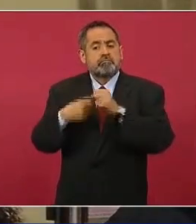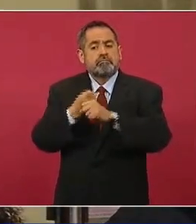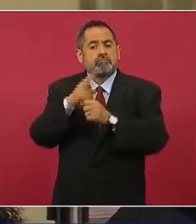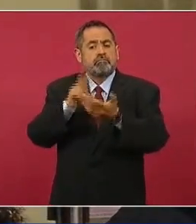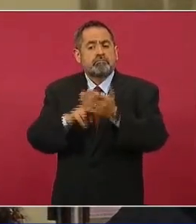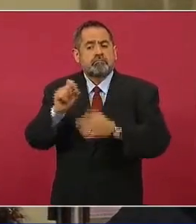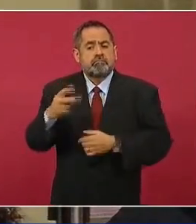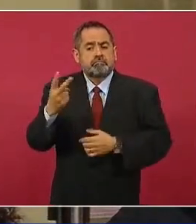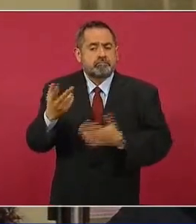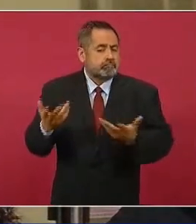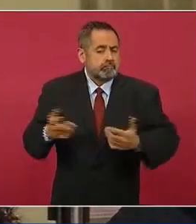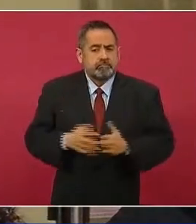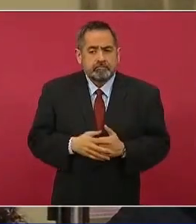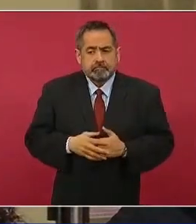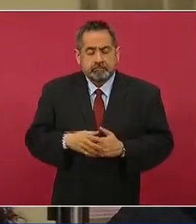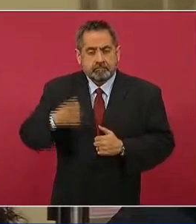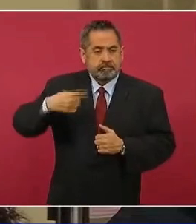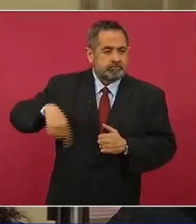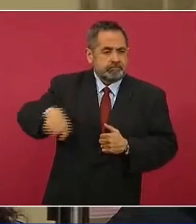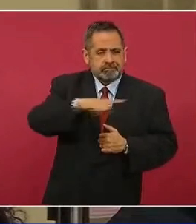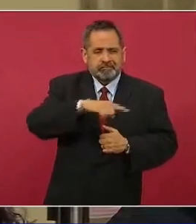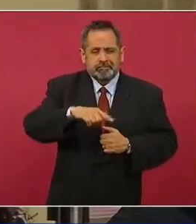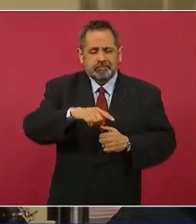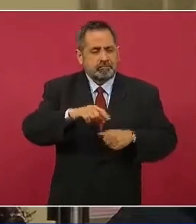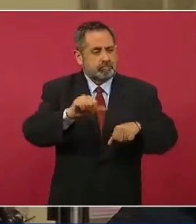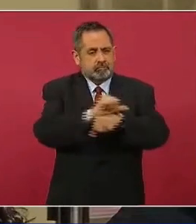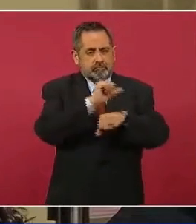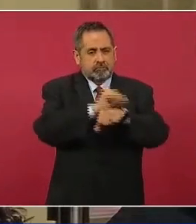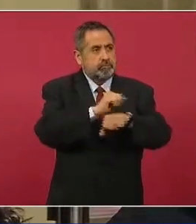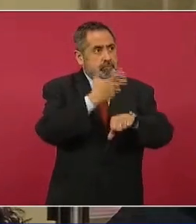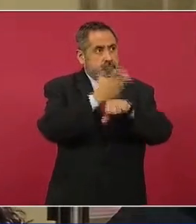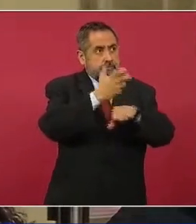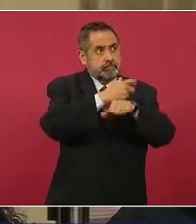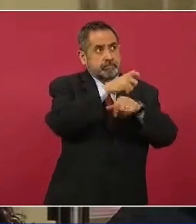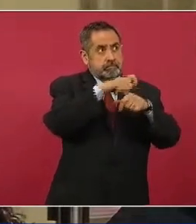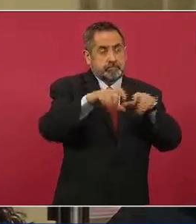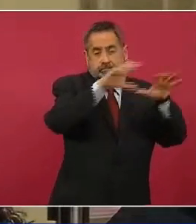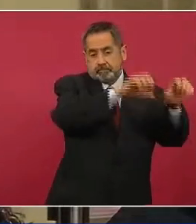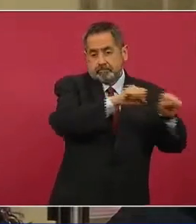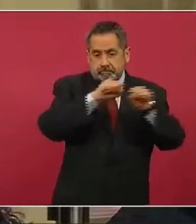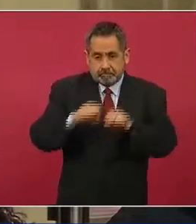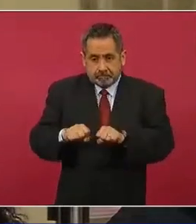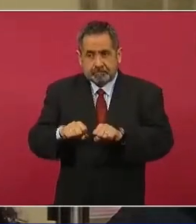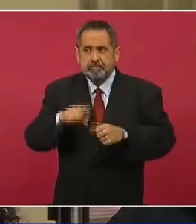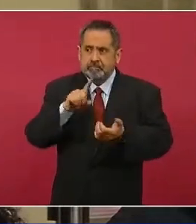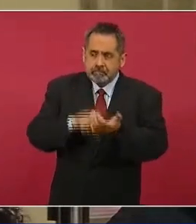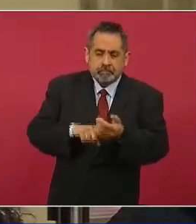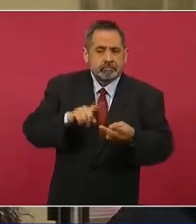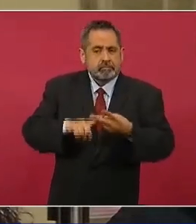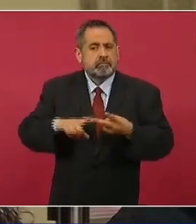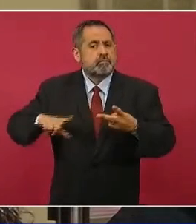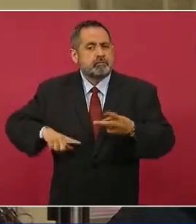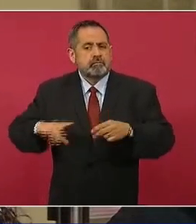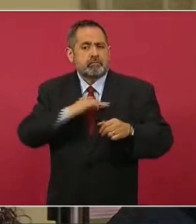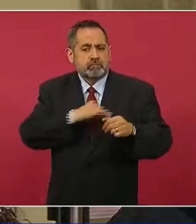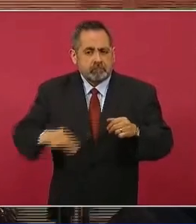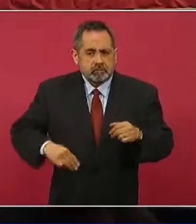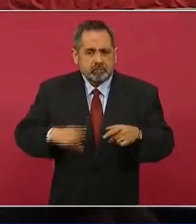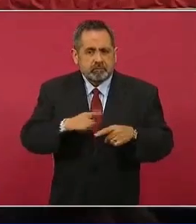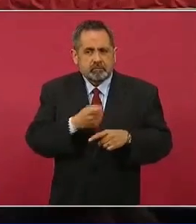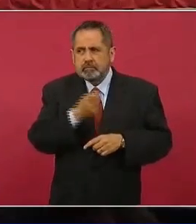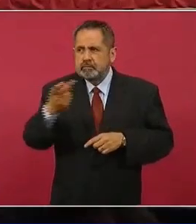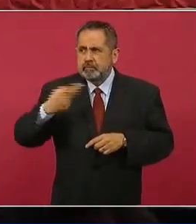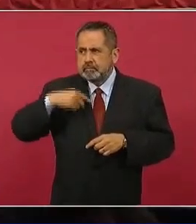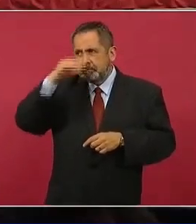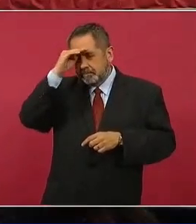Y, naturalmente, entre los propietarios de los vehículos chocolates, pero también entre los gobiernos estatales y municipales, existe la inquietud de qué va a